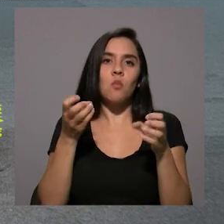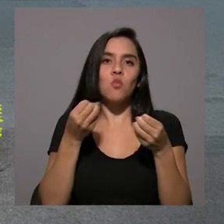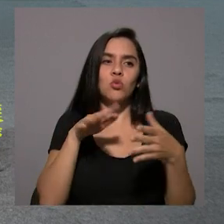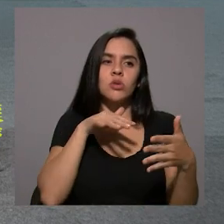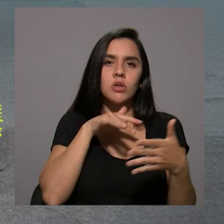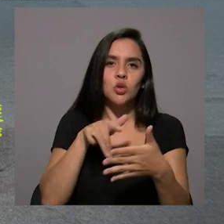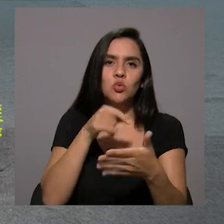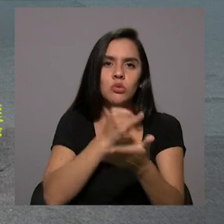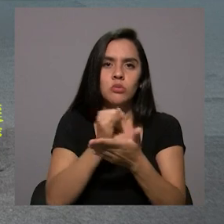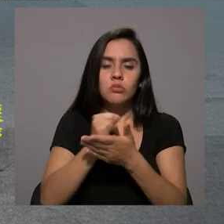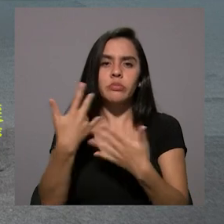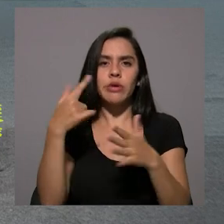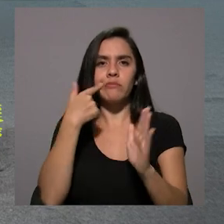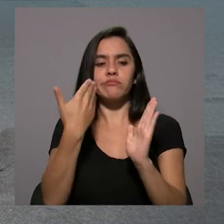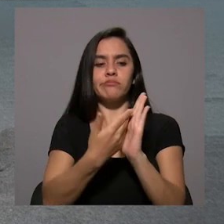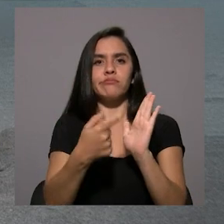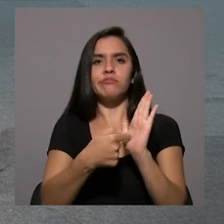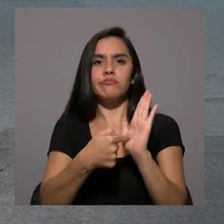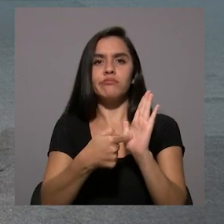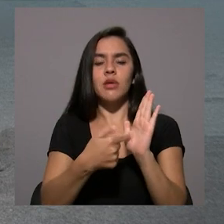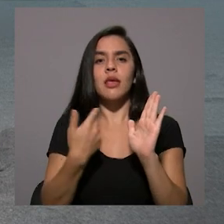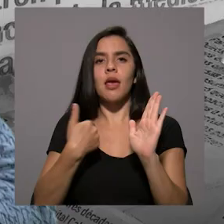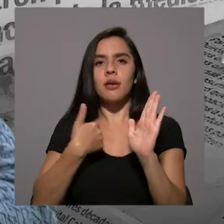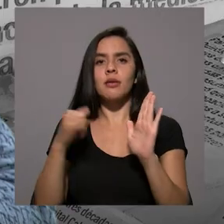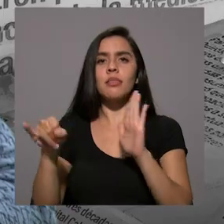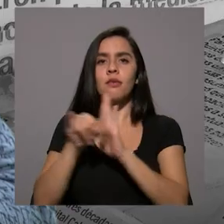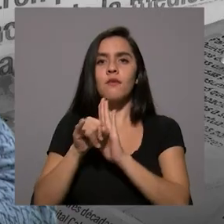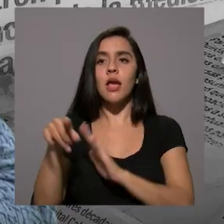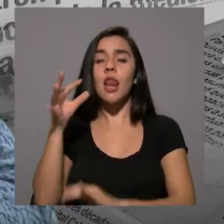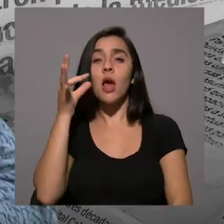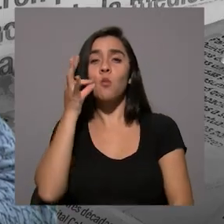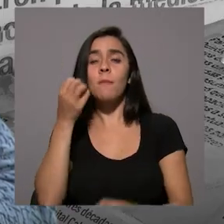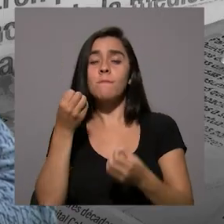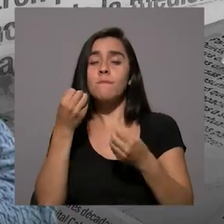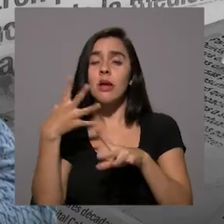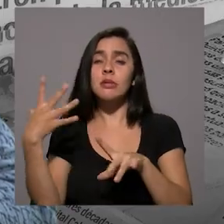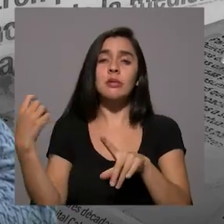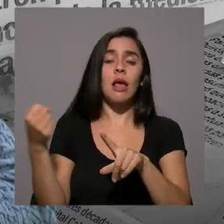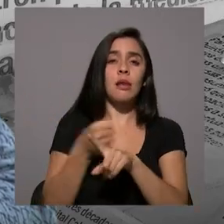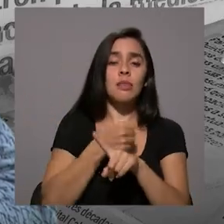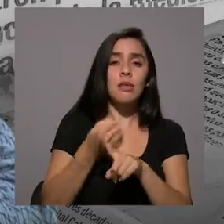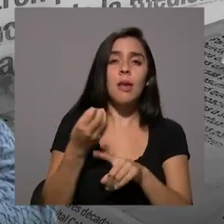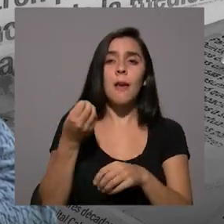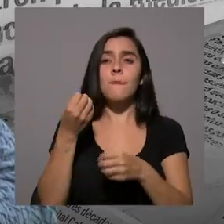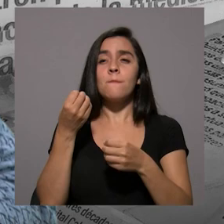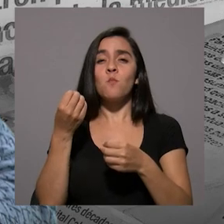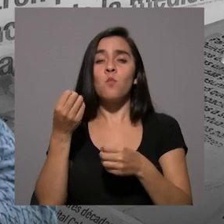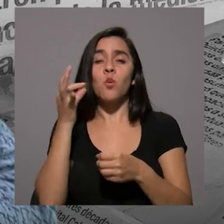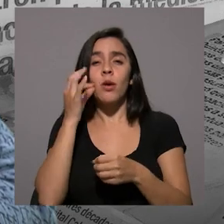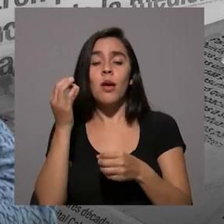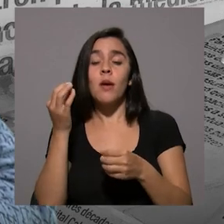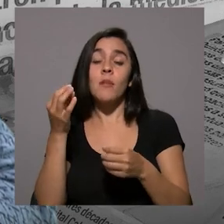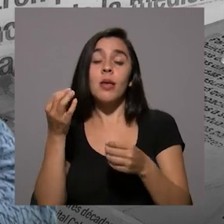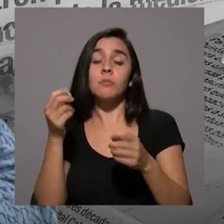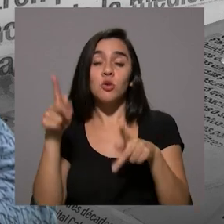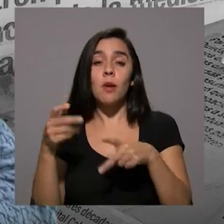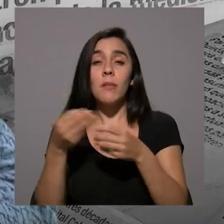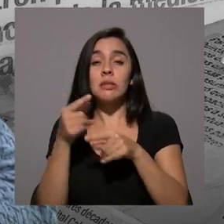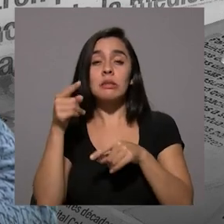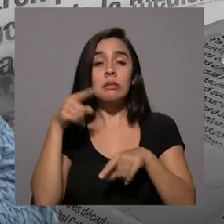hay muchos estudios en donde se identifica que las personas que son más agredidas, más señaladas,